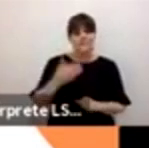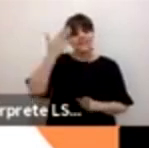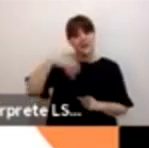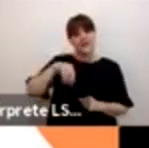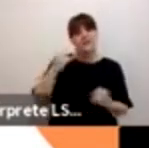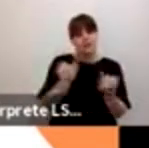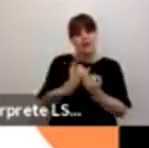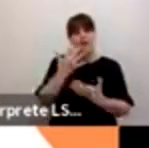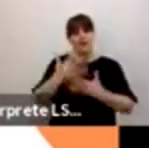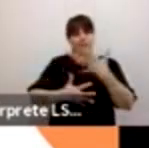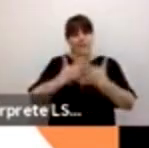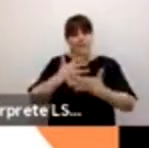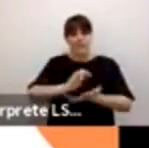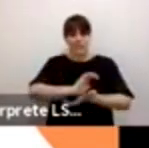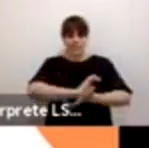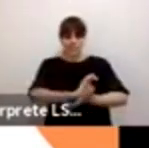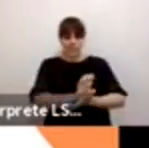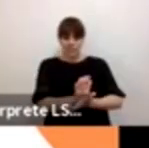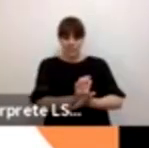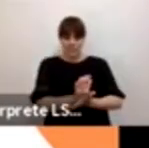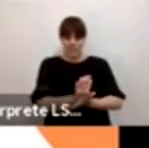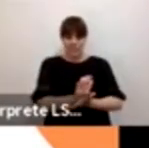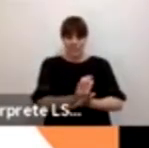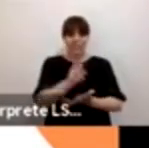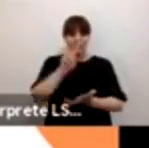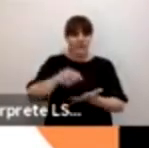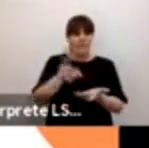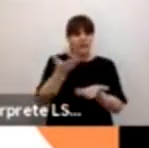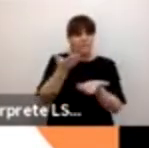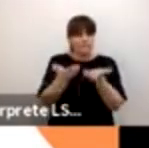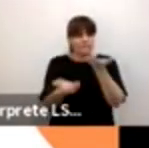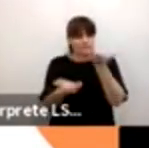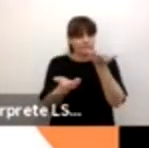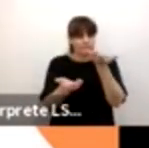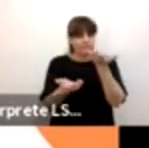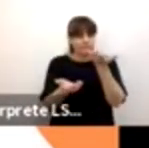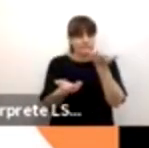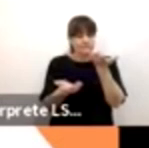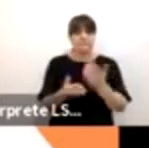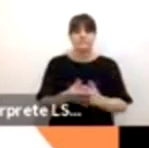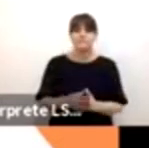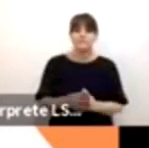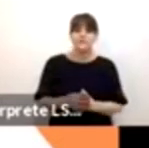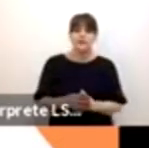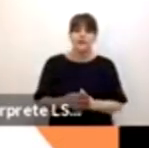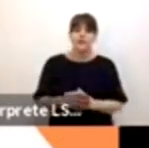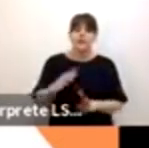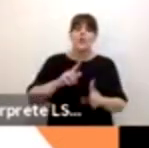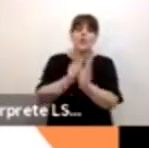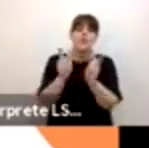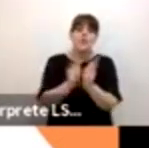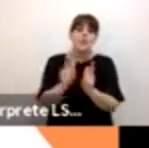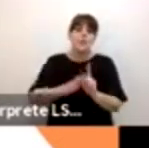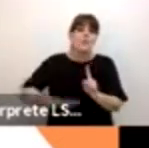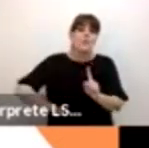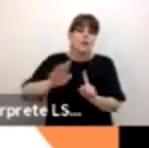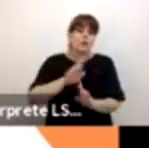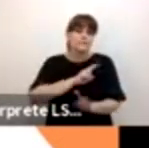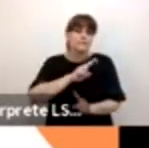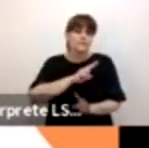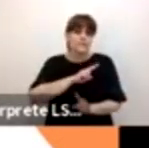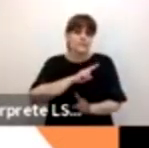discriminación viene de manera desproporcionada de un sector de la población y con este sector de la población también tenemos que hablar y